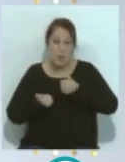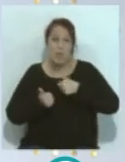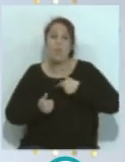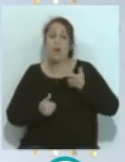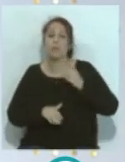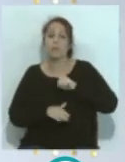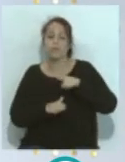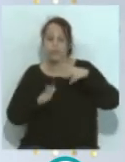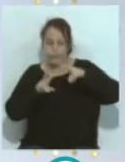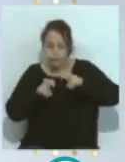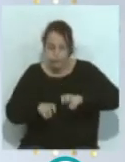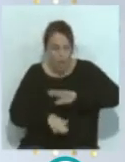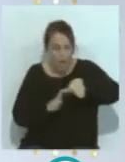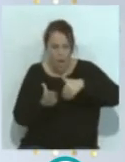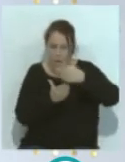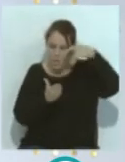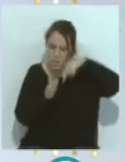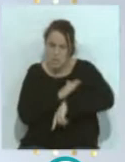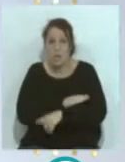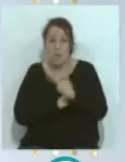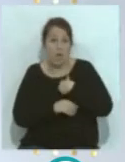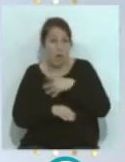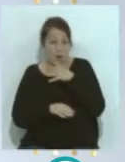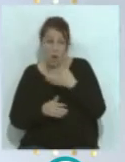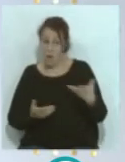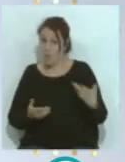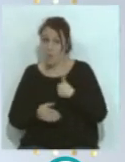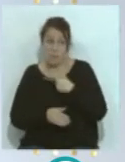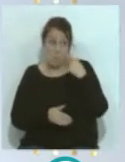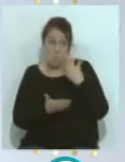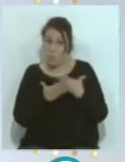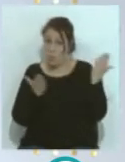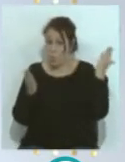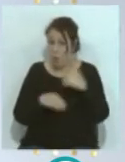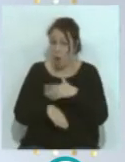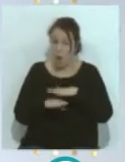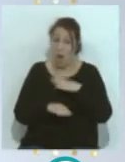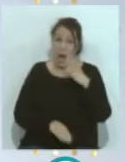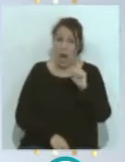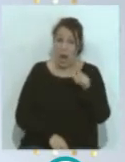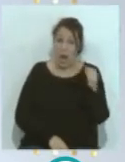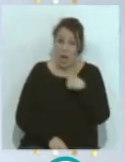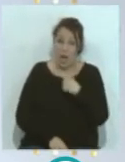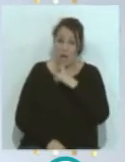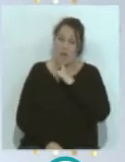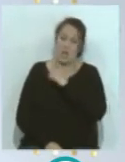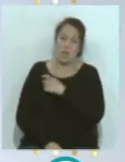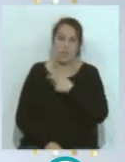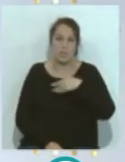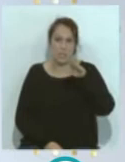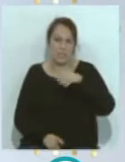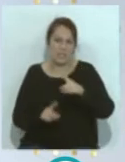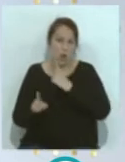al fondo del asunto, a día de hoy no hay pruebas que inculpen a Cala de haber proferido ese insulto racista, como dice el